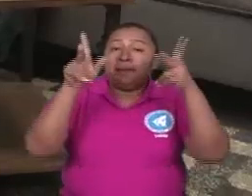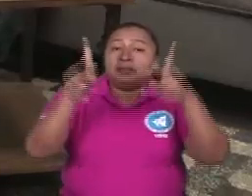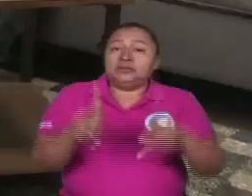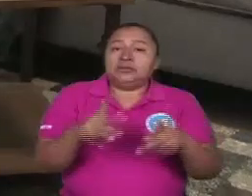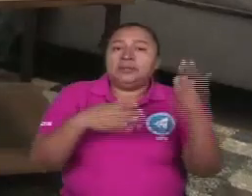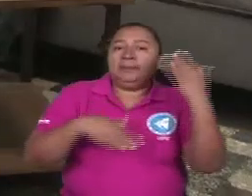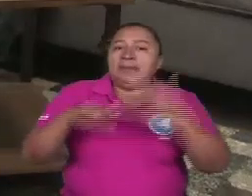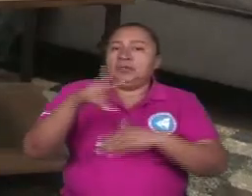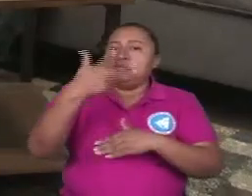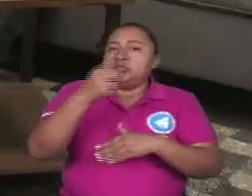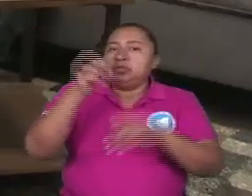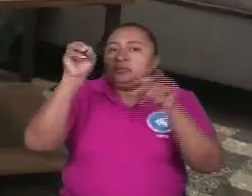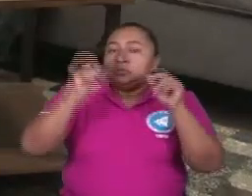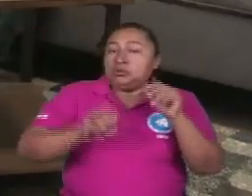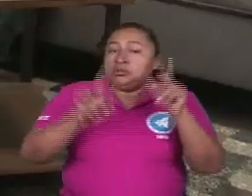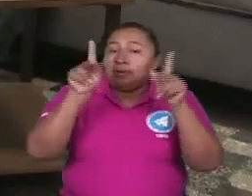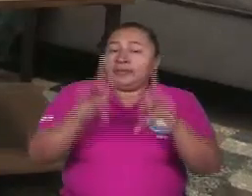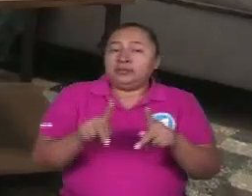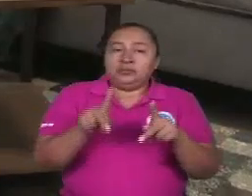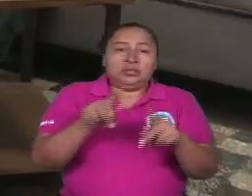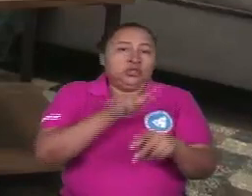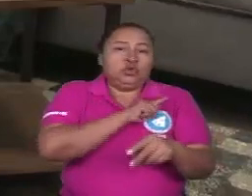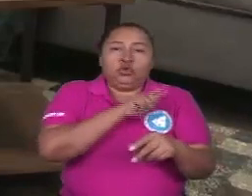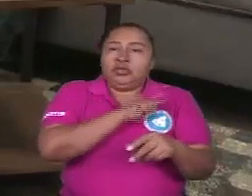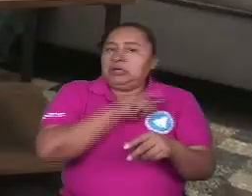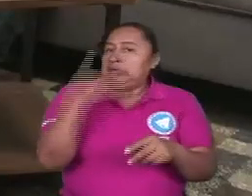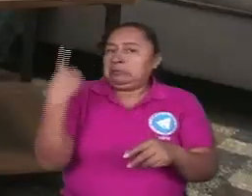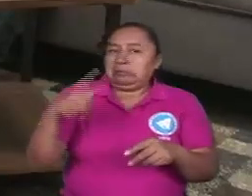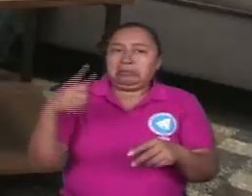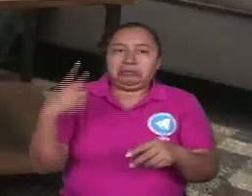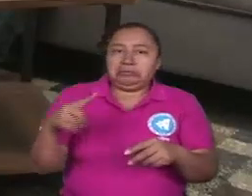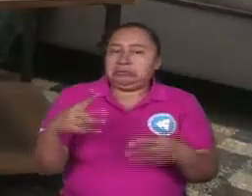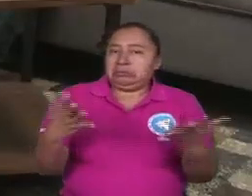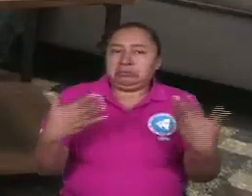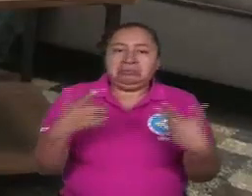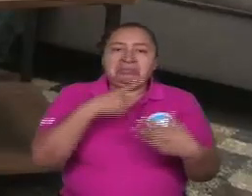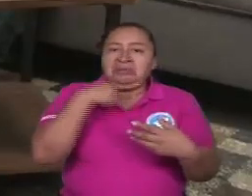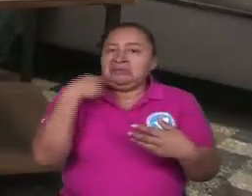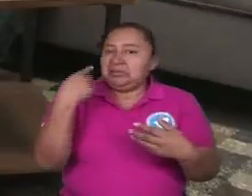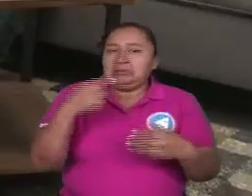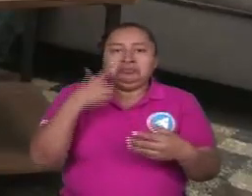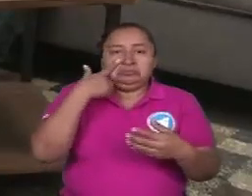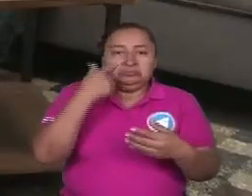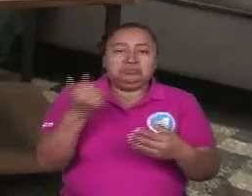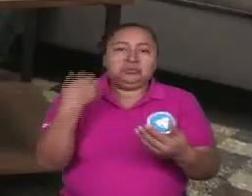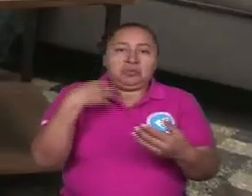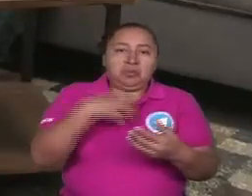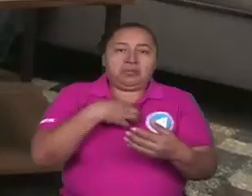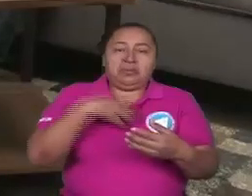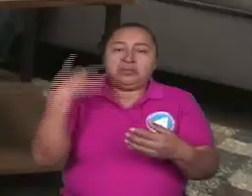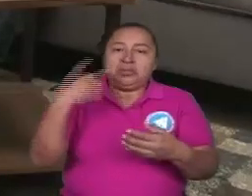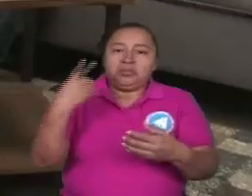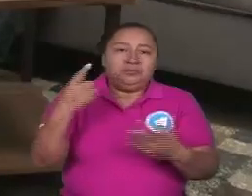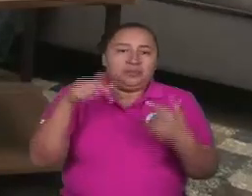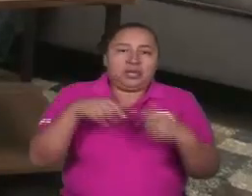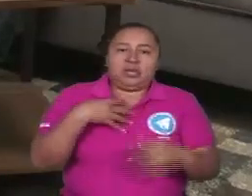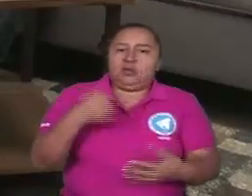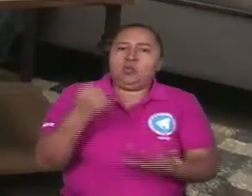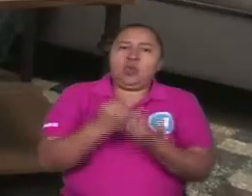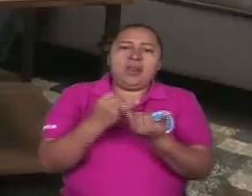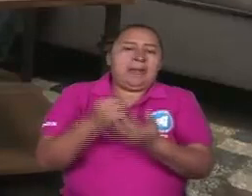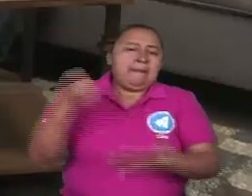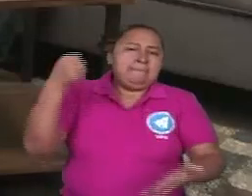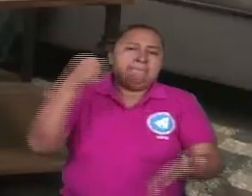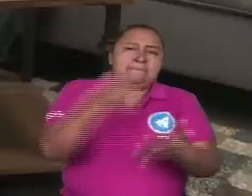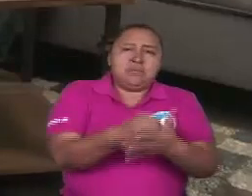más del 80% de la población no tenía derechos legalmente reconocidos. Somoza gobernaba con un puño de hierro, se llamaba.